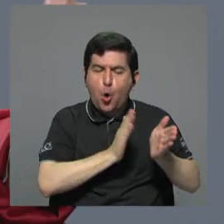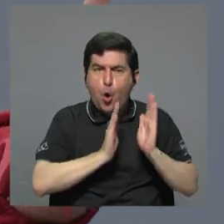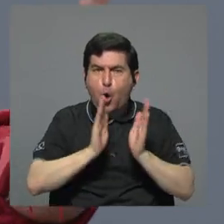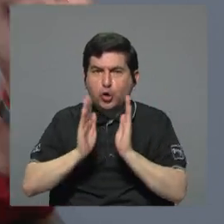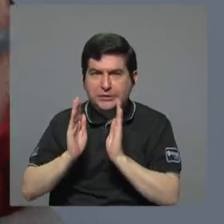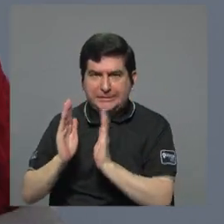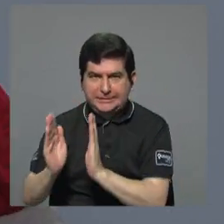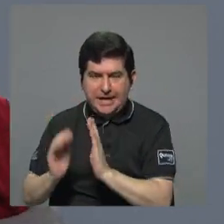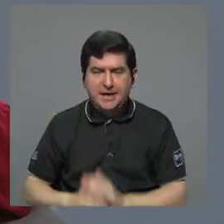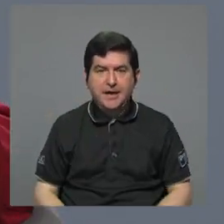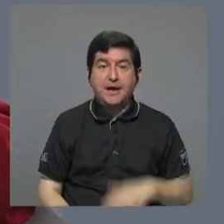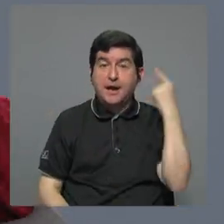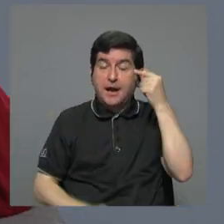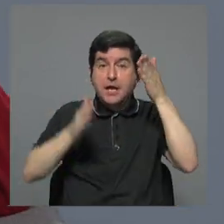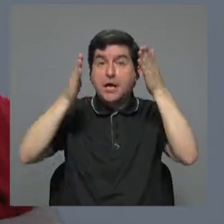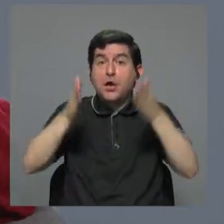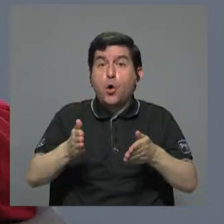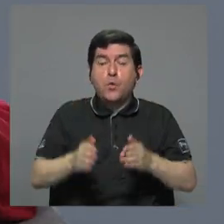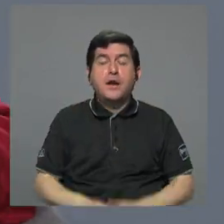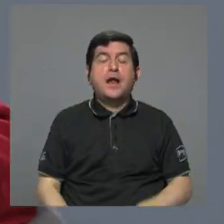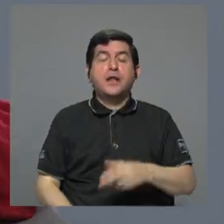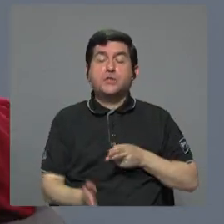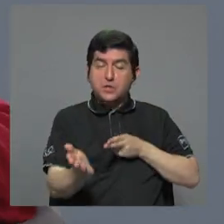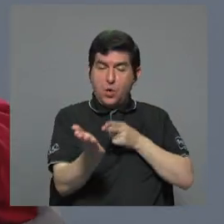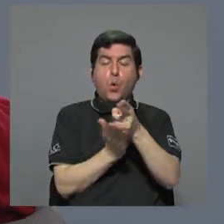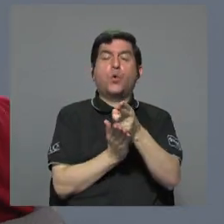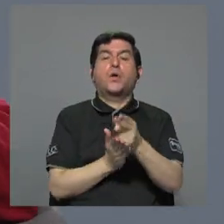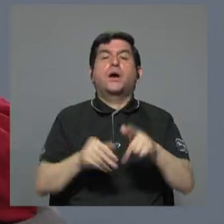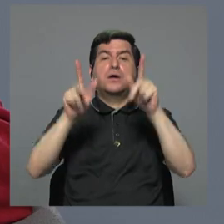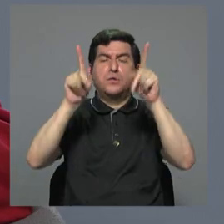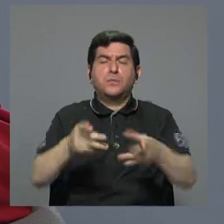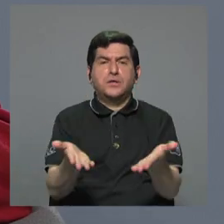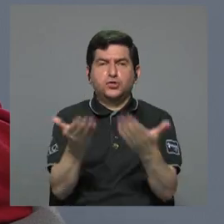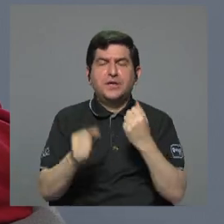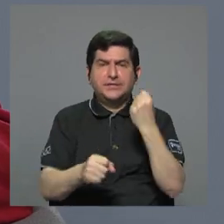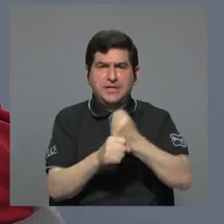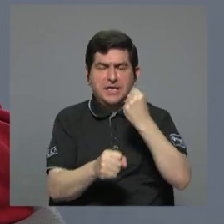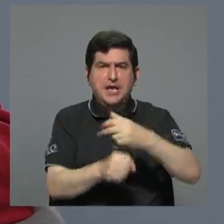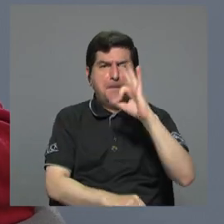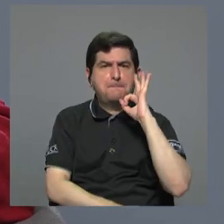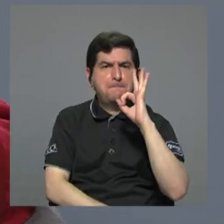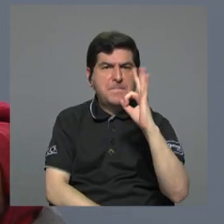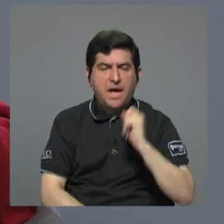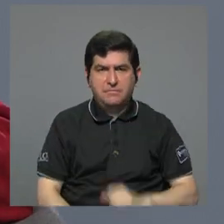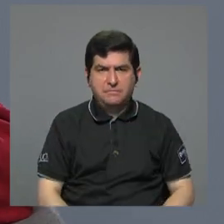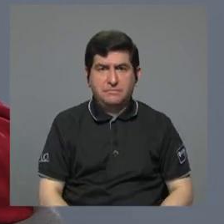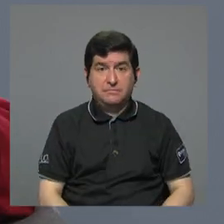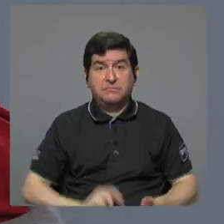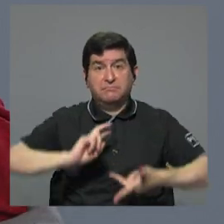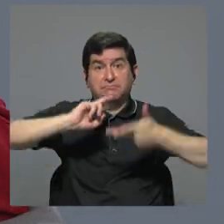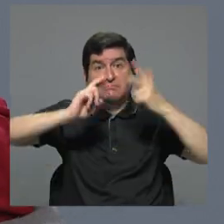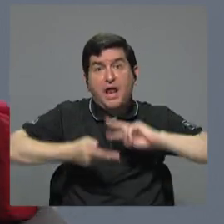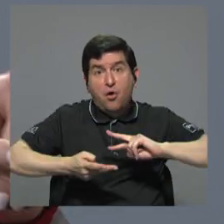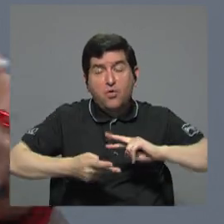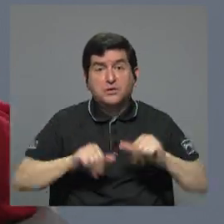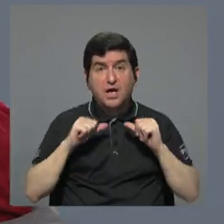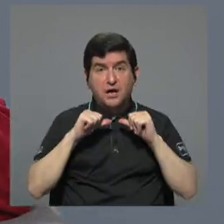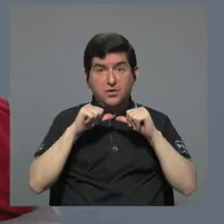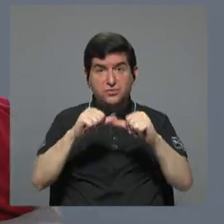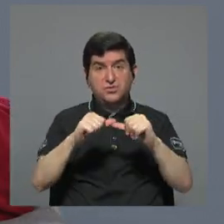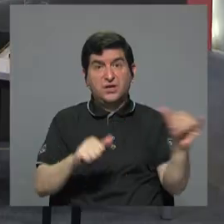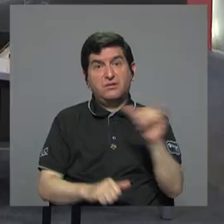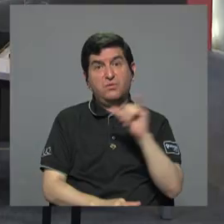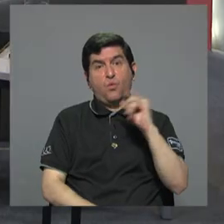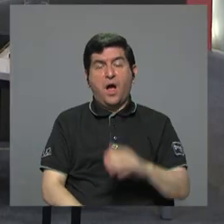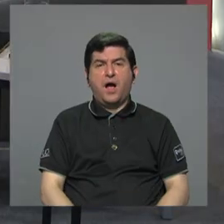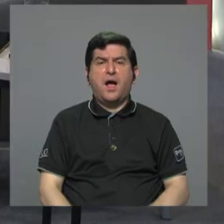que lleguen gobernantes honestos y personas que quieran hacer las cosas bien, porque de lo contrario vamos a seguir en la